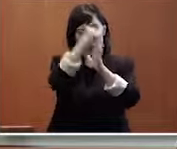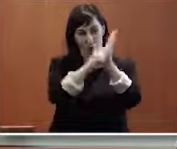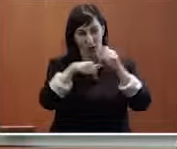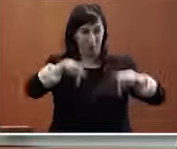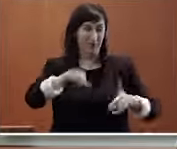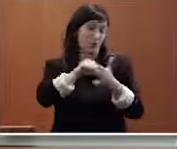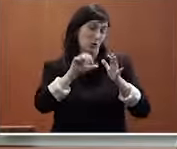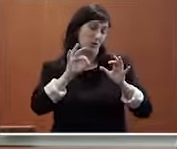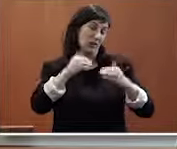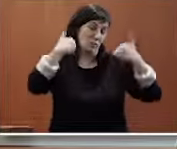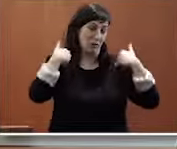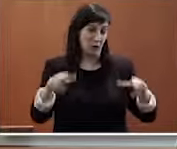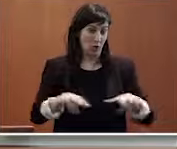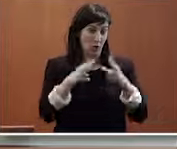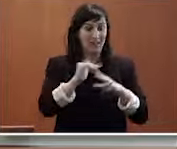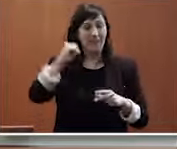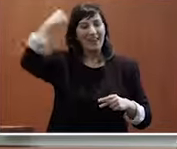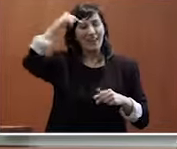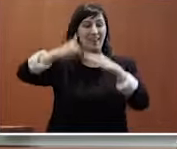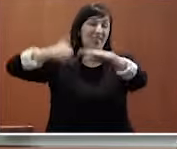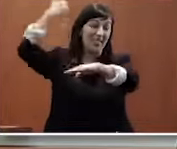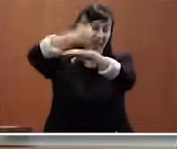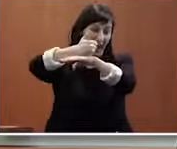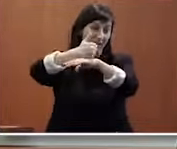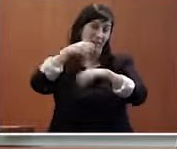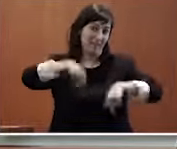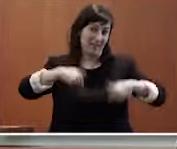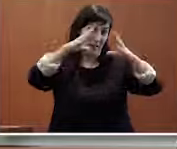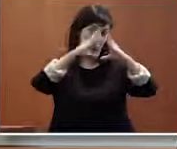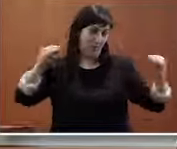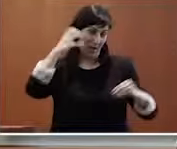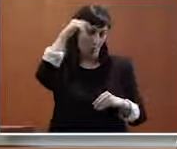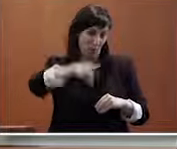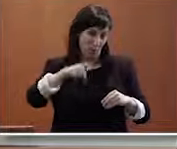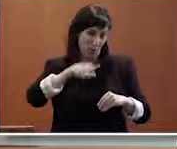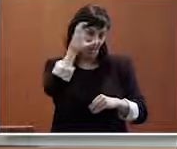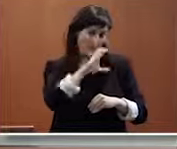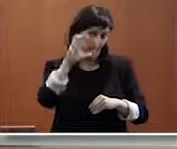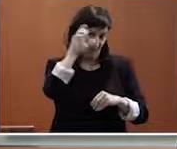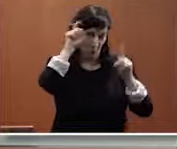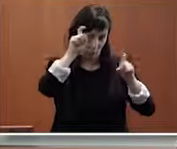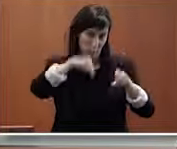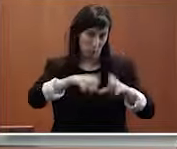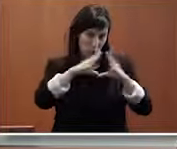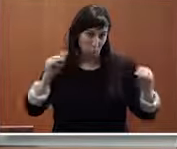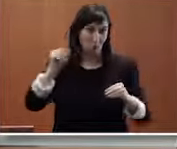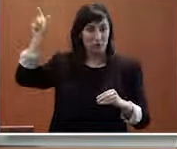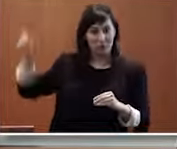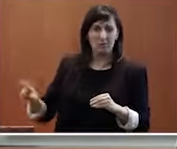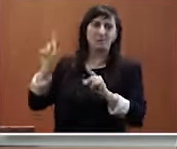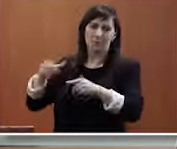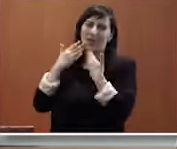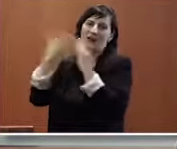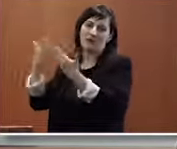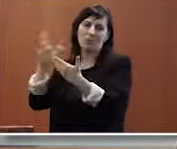de Responsabilidad Social, y con la decana de la Facultad de Ciencias de la Educación de la Universidad de Coruña, Ana Iglesias Galdo, a la que, desde luego, agradecemos muy